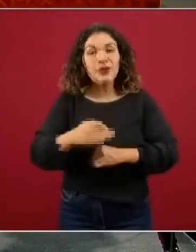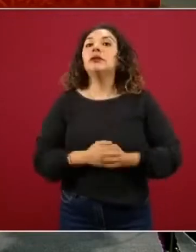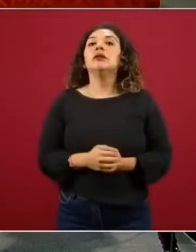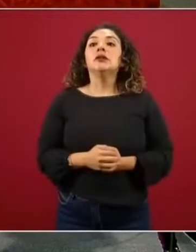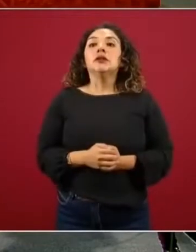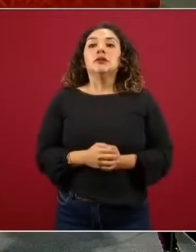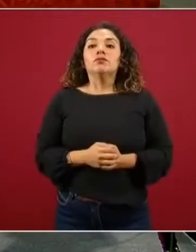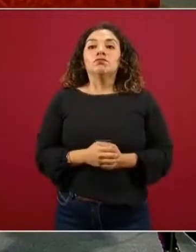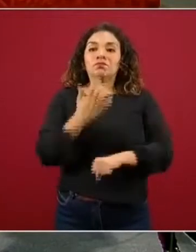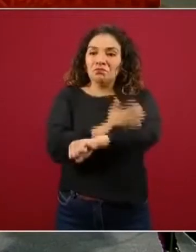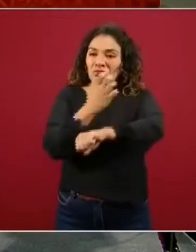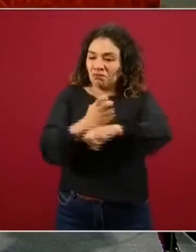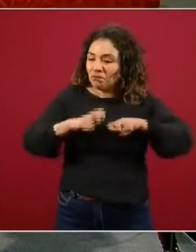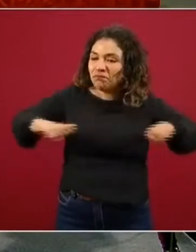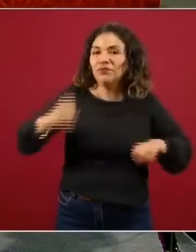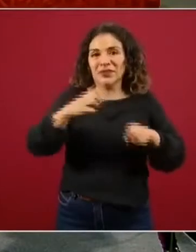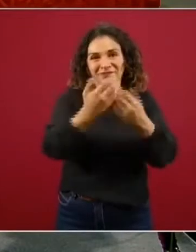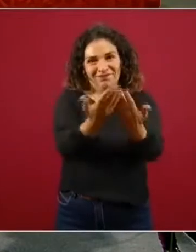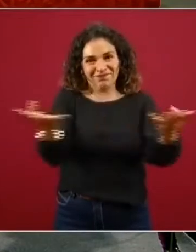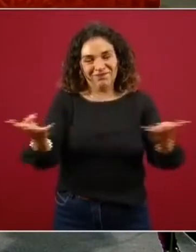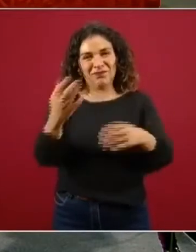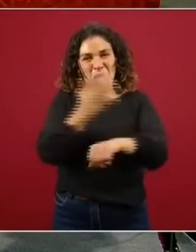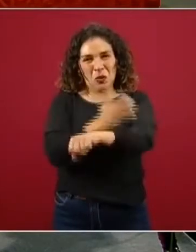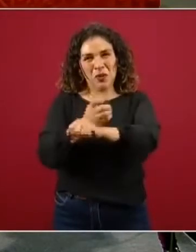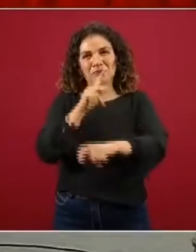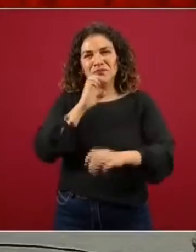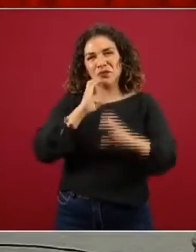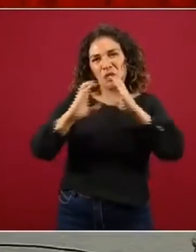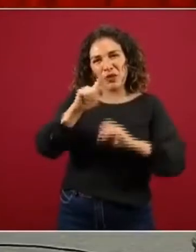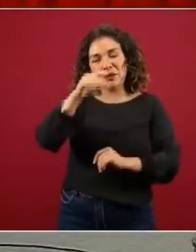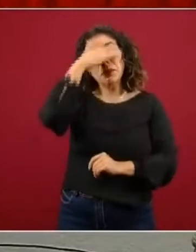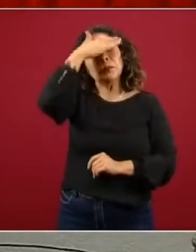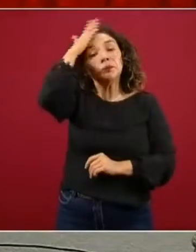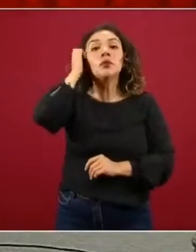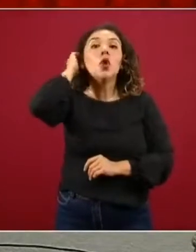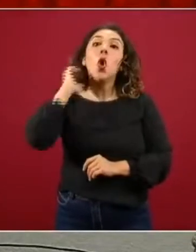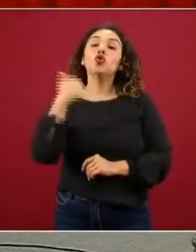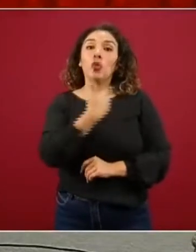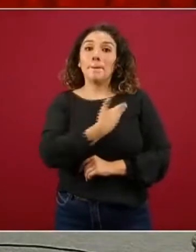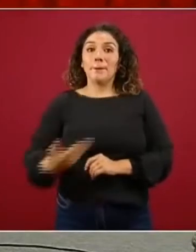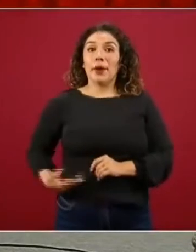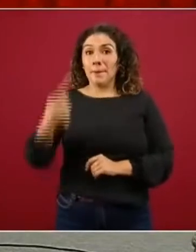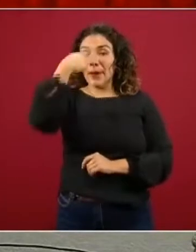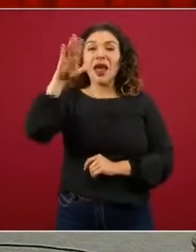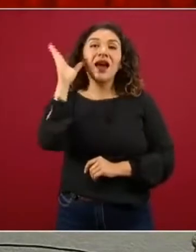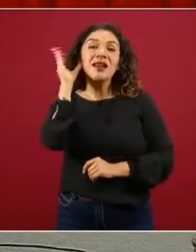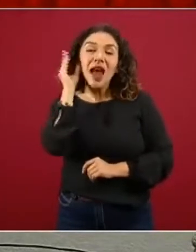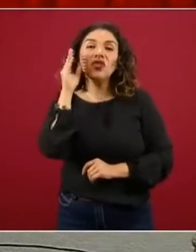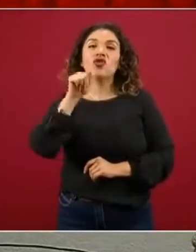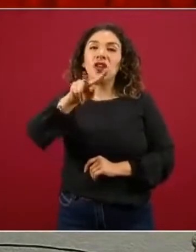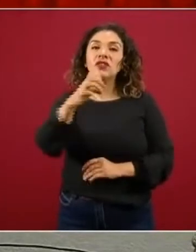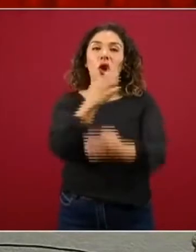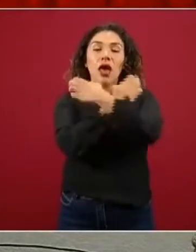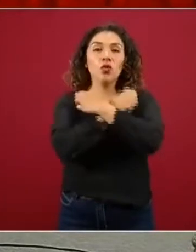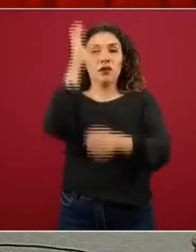coordinador, compañeros y compañeras de la prensa. Como presidenta de la red de radiodifusoras y televisoras